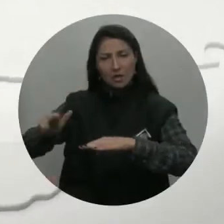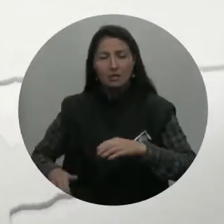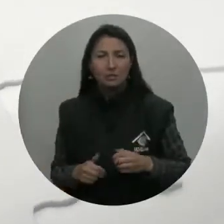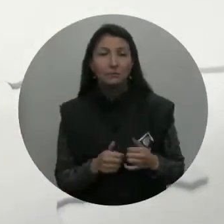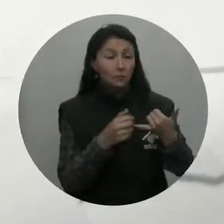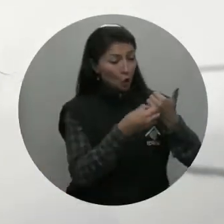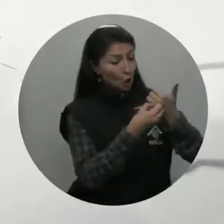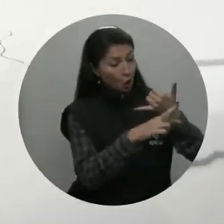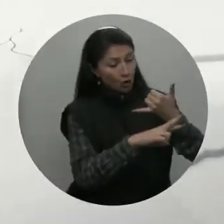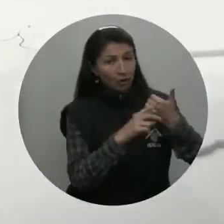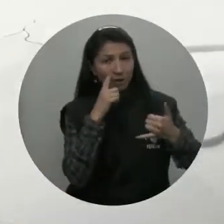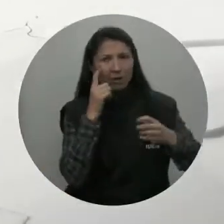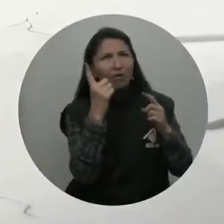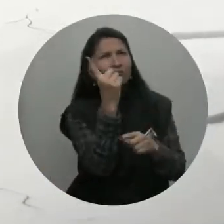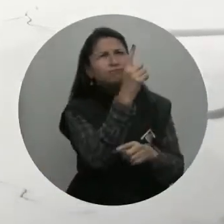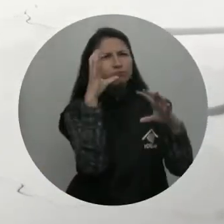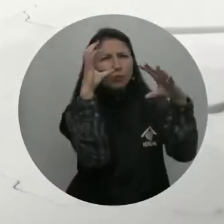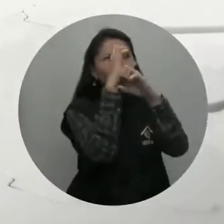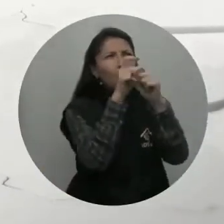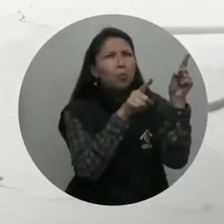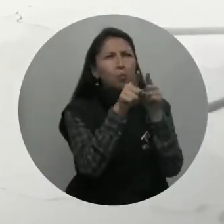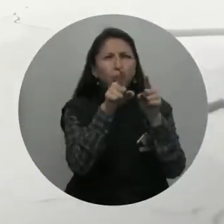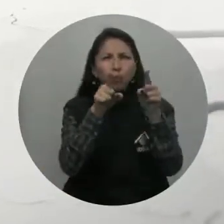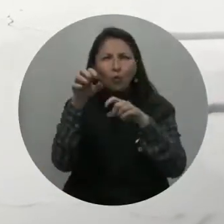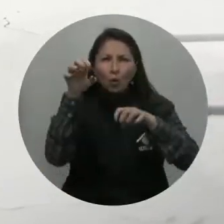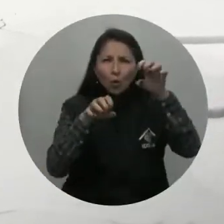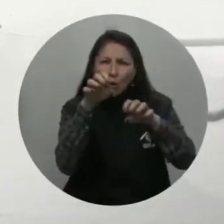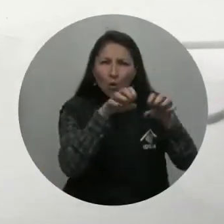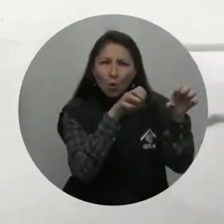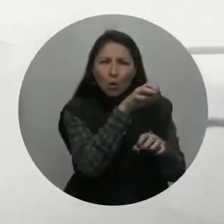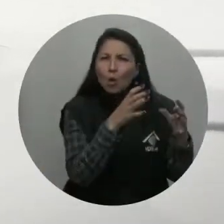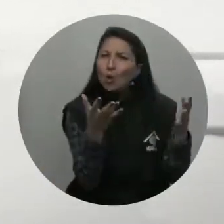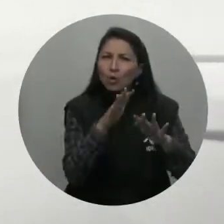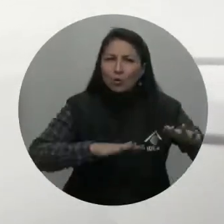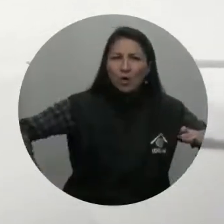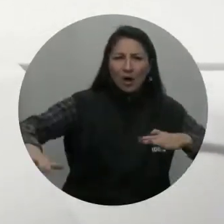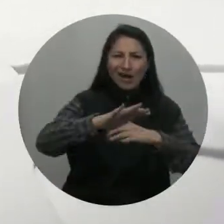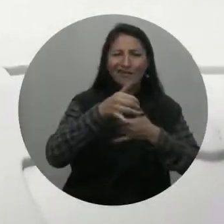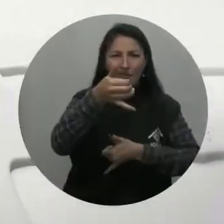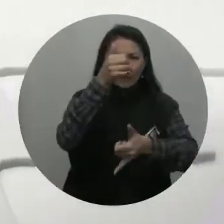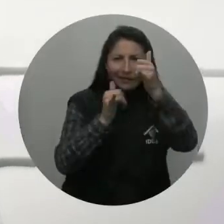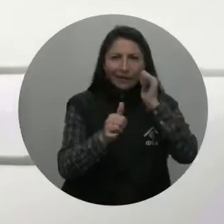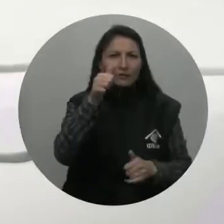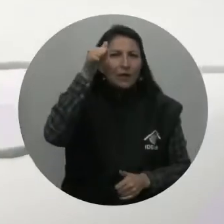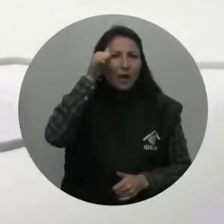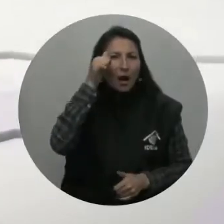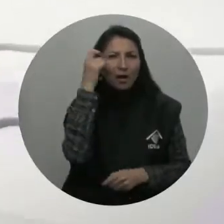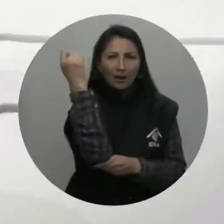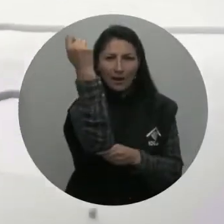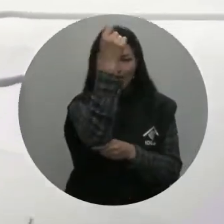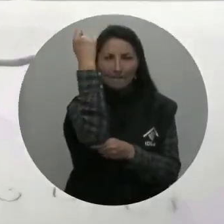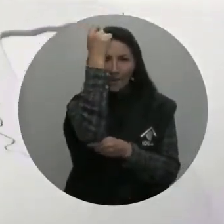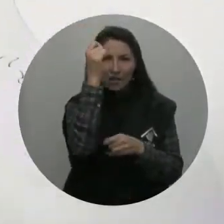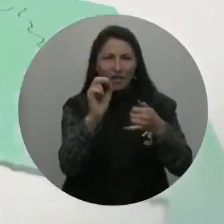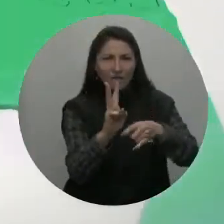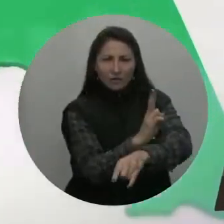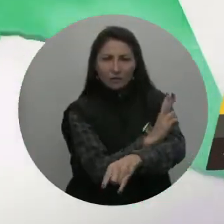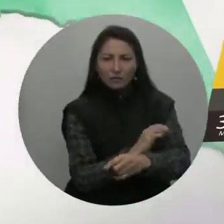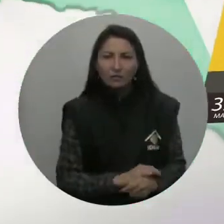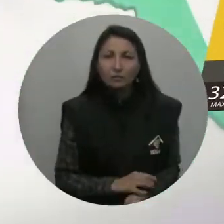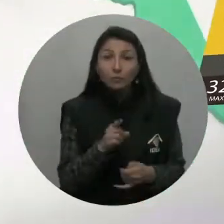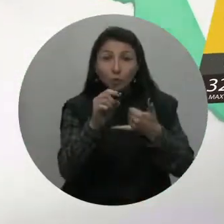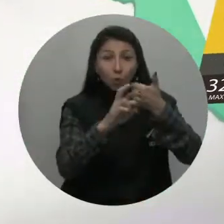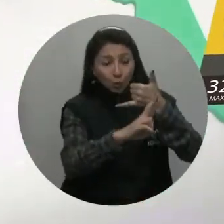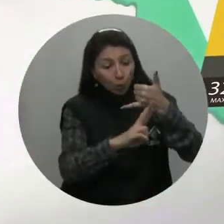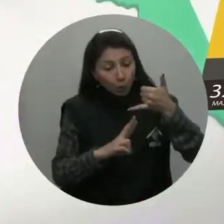Sobre la Orinoquía se estima un fortalecimiento de la nubosidad Con lluviosidad en el pie de monte del Casanare, Arauca, Meta y al oriente de